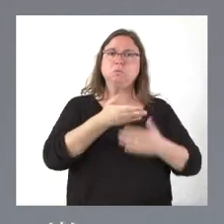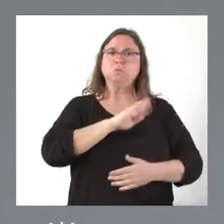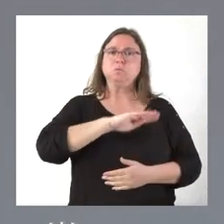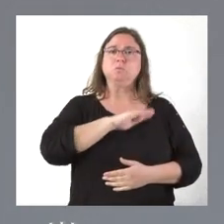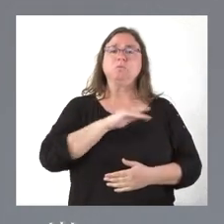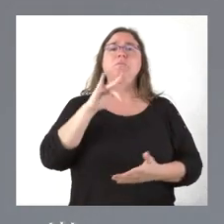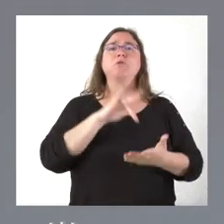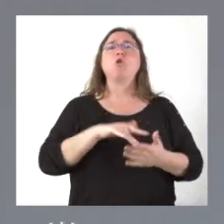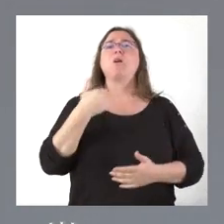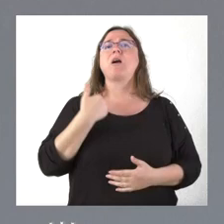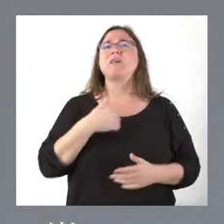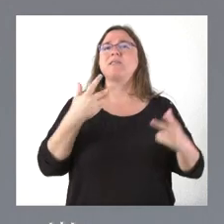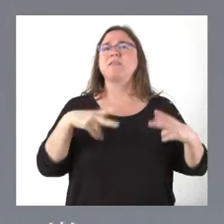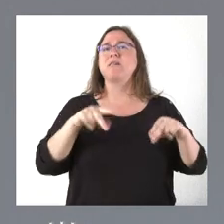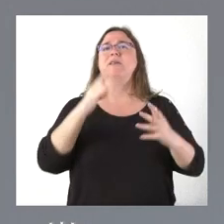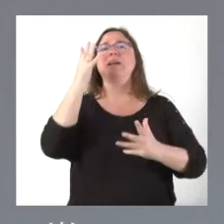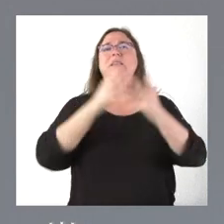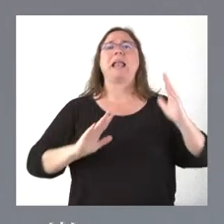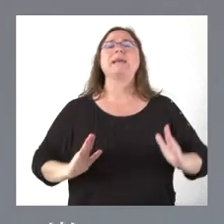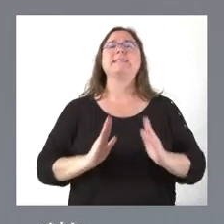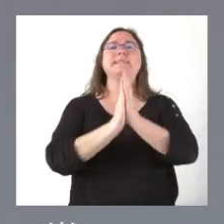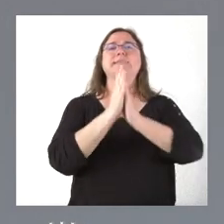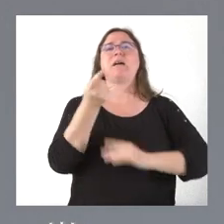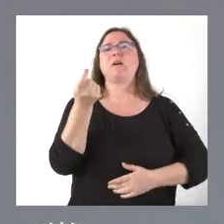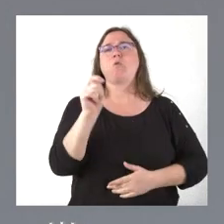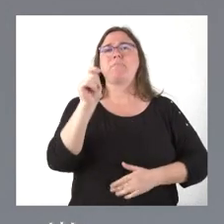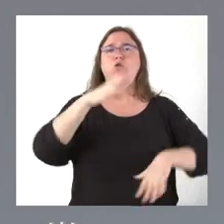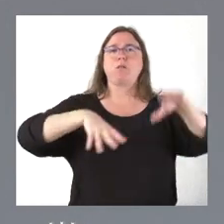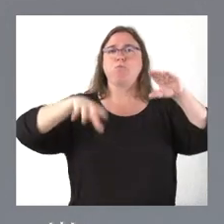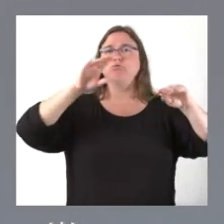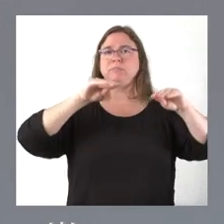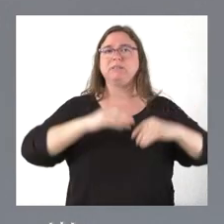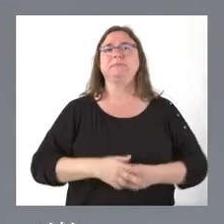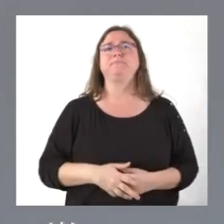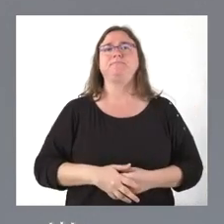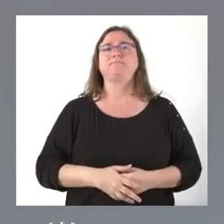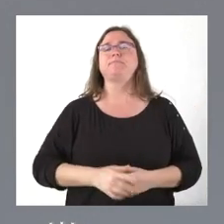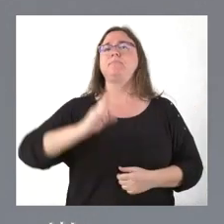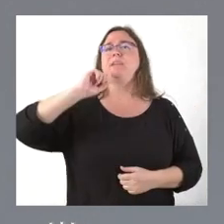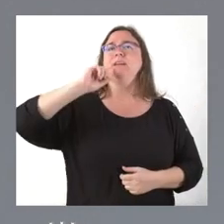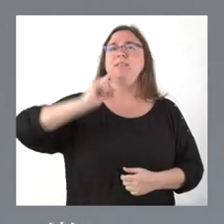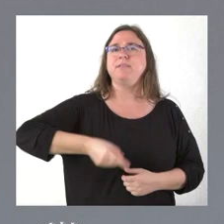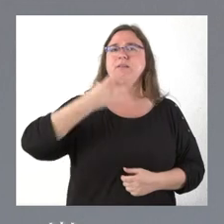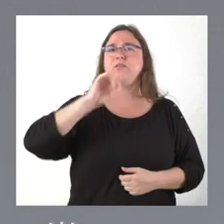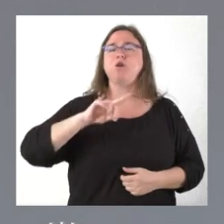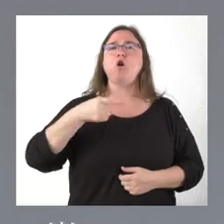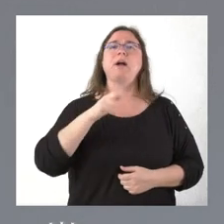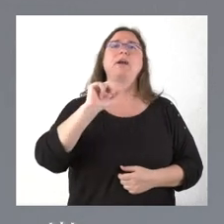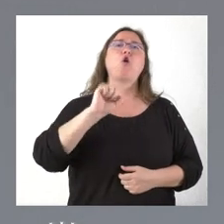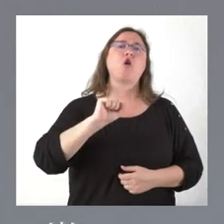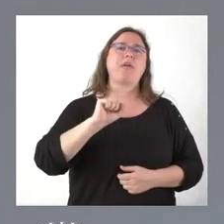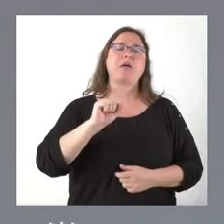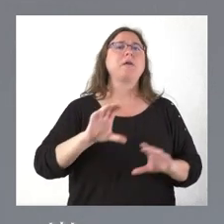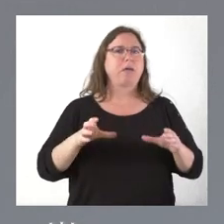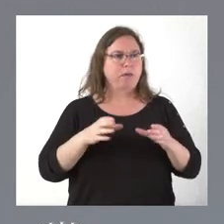acabado el cartulario de San Pedro de Montes, que es un cartulario lo ha dirigido doña Gregoria Cabero, es un equipo